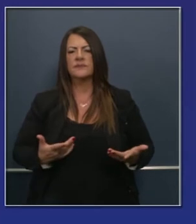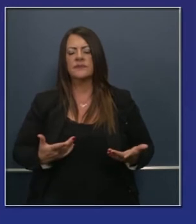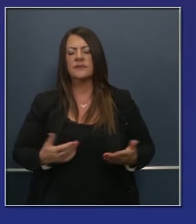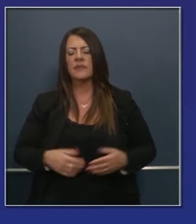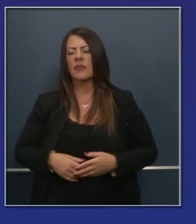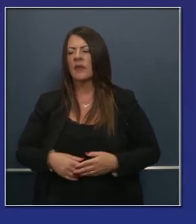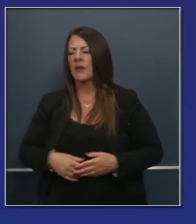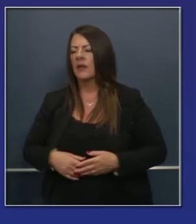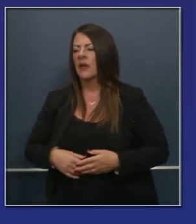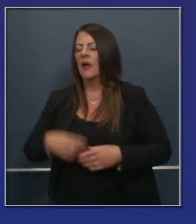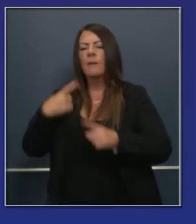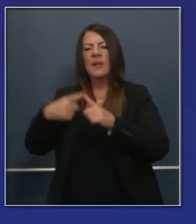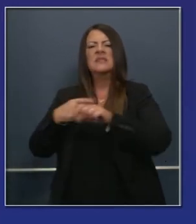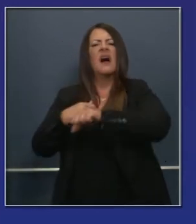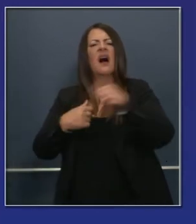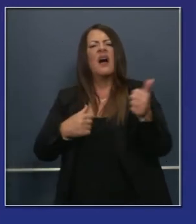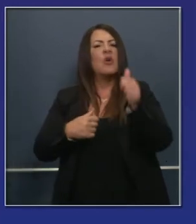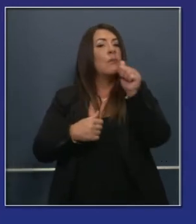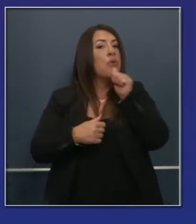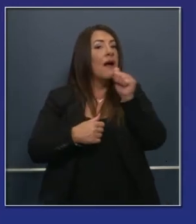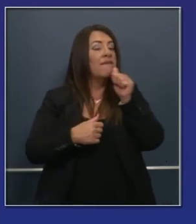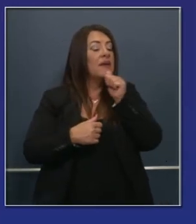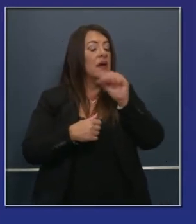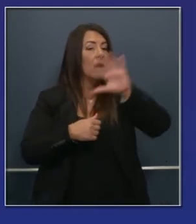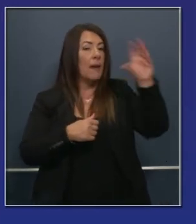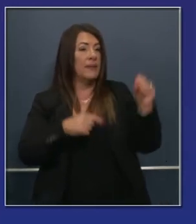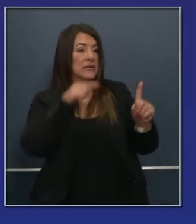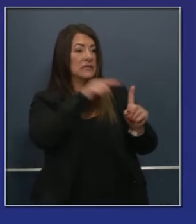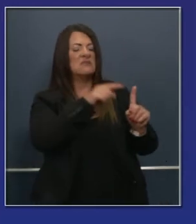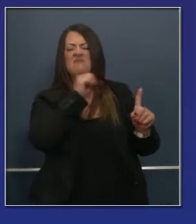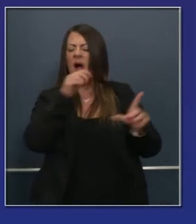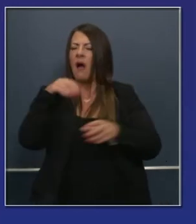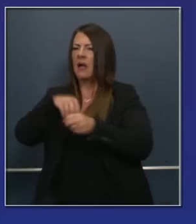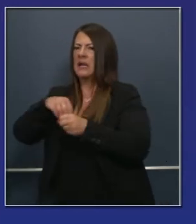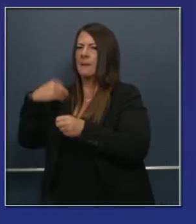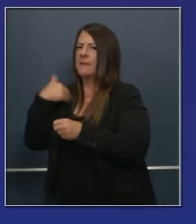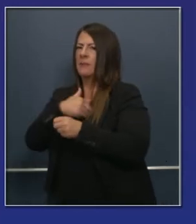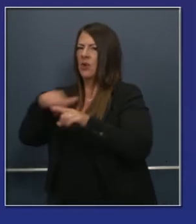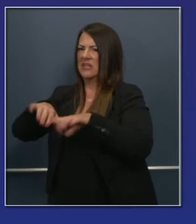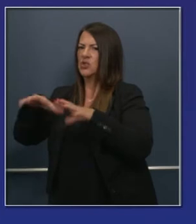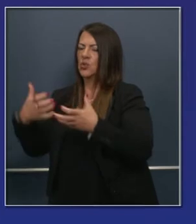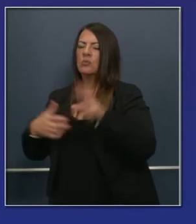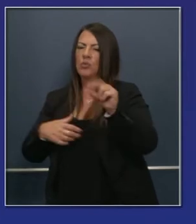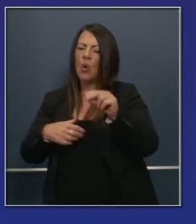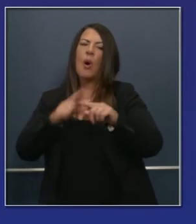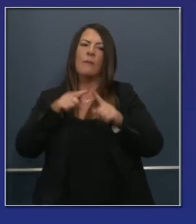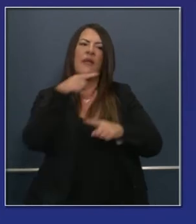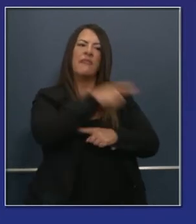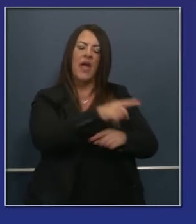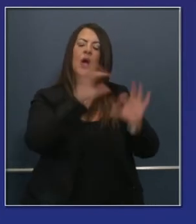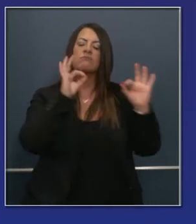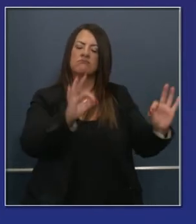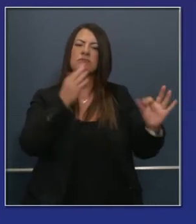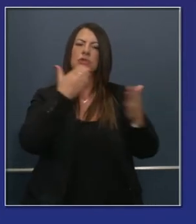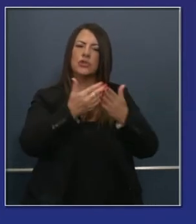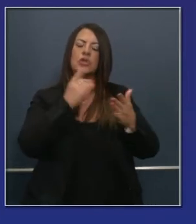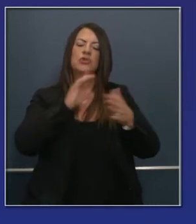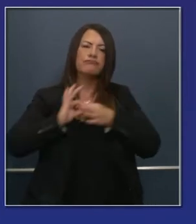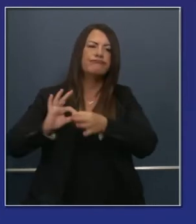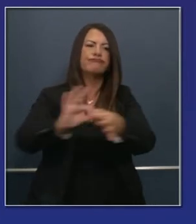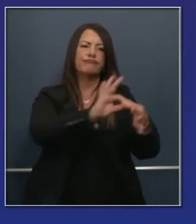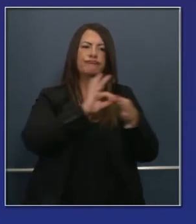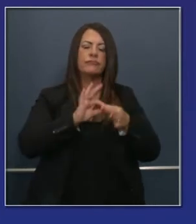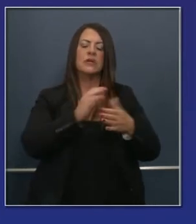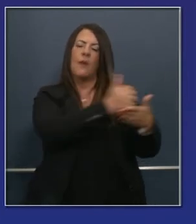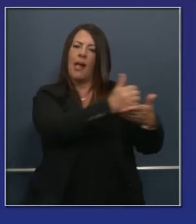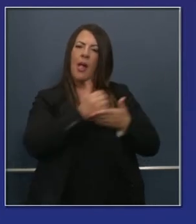trabajado con otras compañías del sector privado que no son miembros de este equipo de trabajo, pero que nos